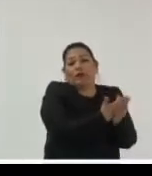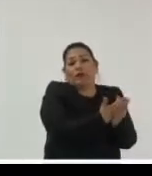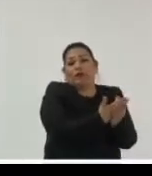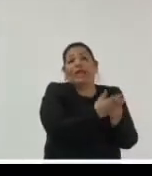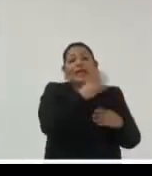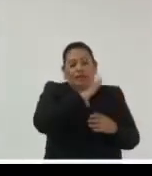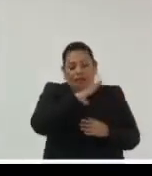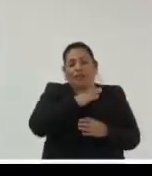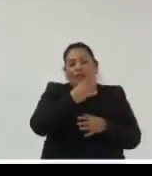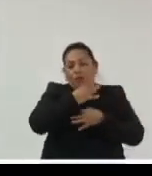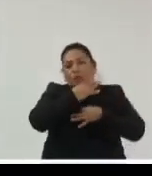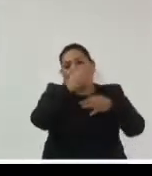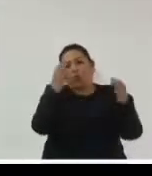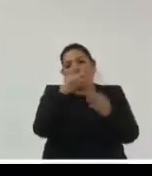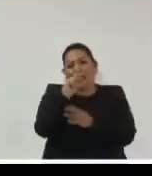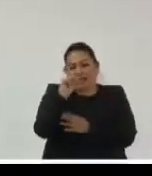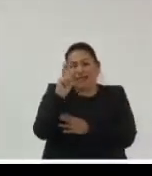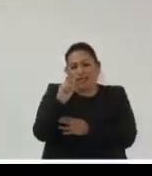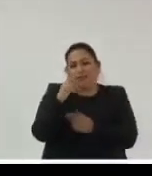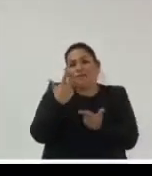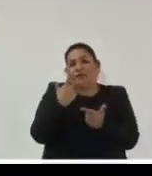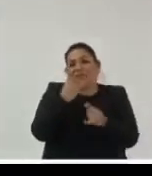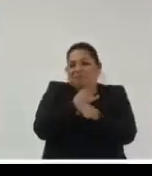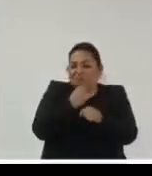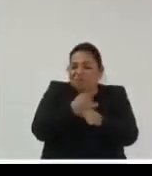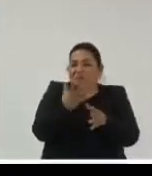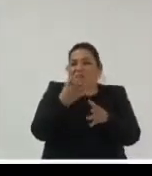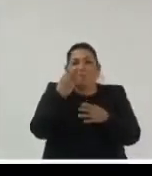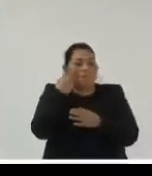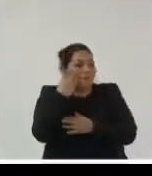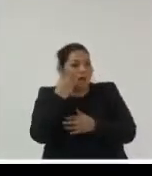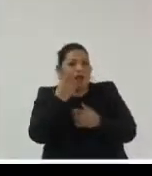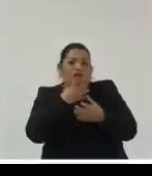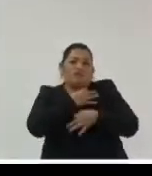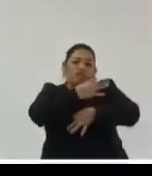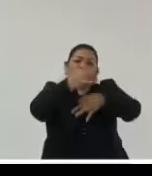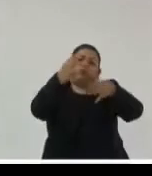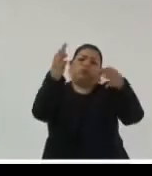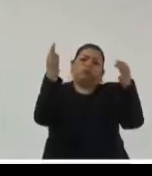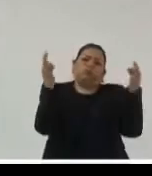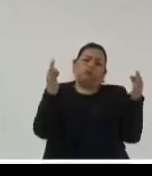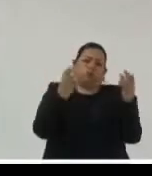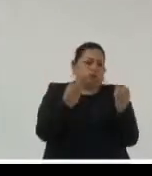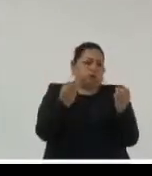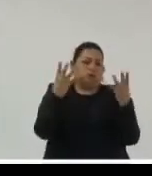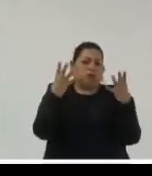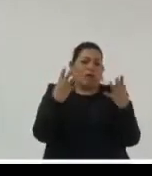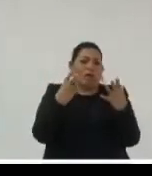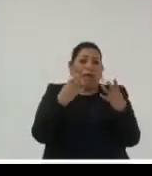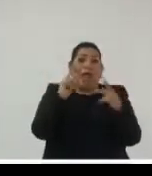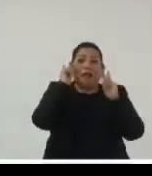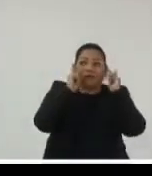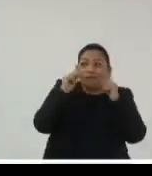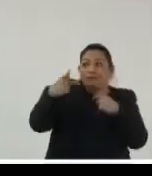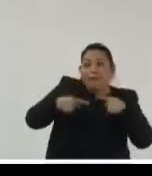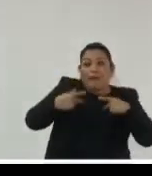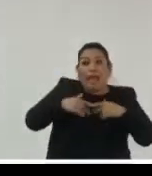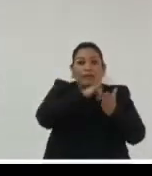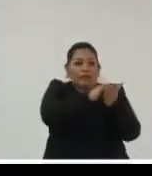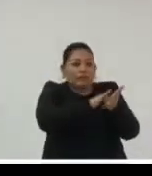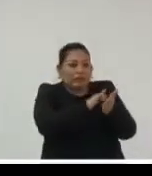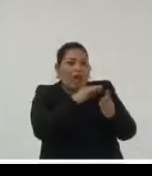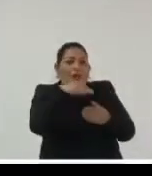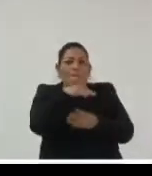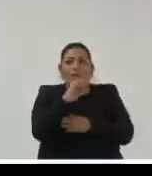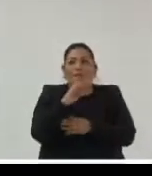noticias tenemos las noticias entre comillas verdad que es todo esto que ahora viene en las redes sociales tenemos el vecino el video de youtube el meme